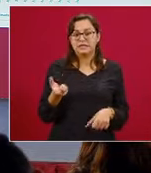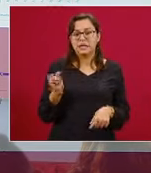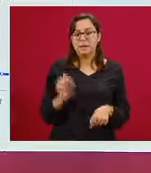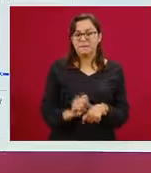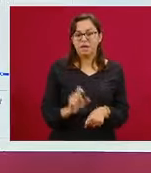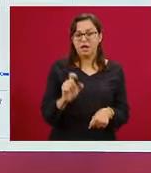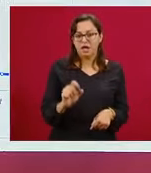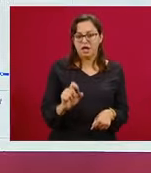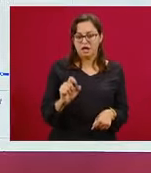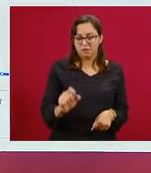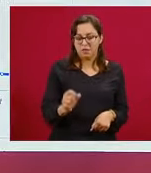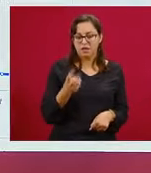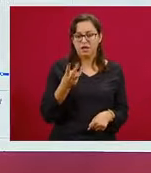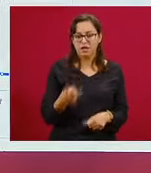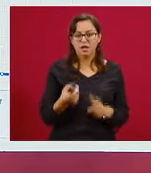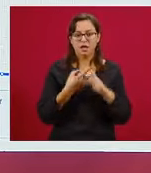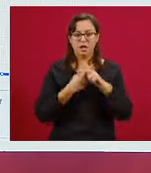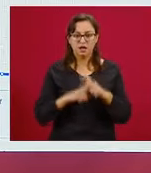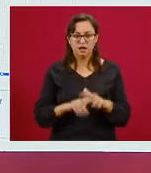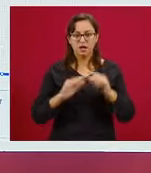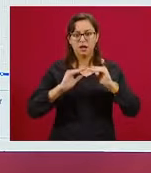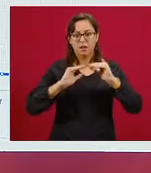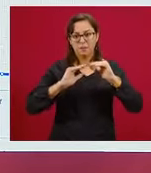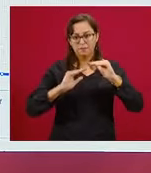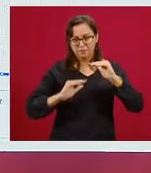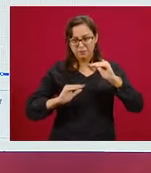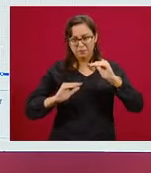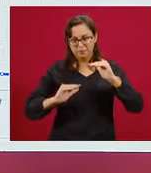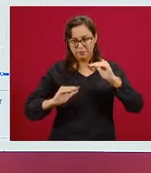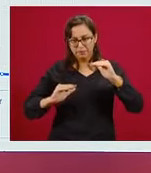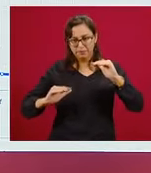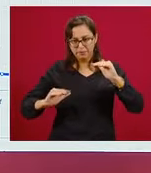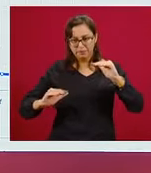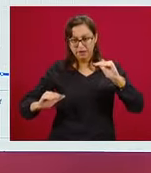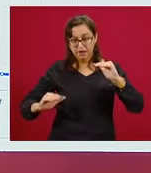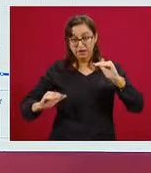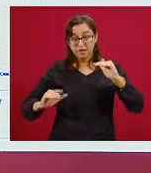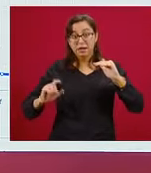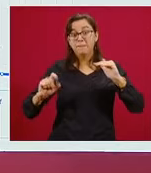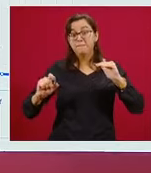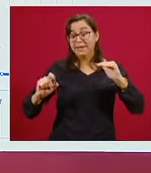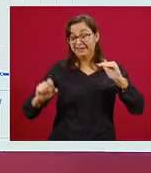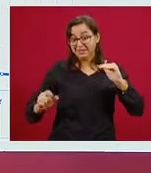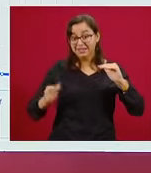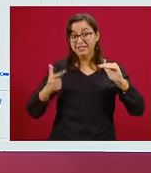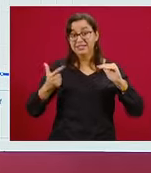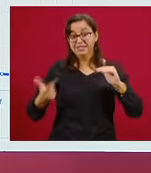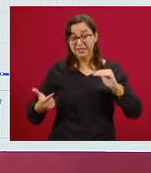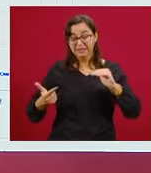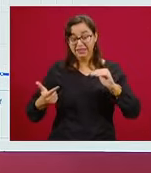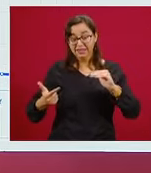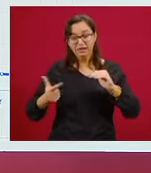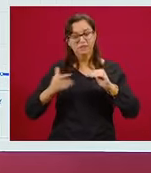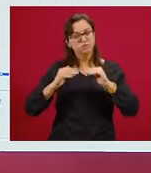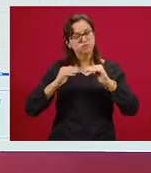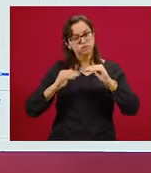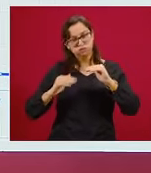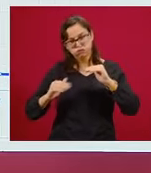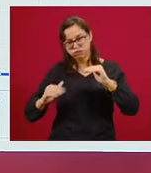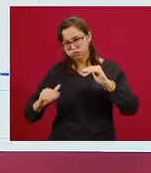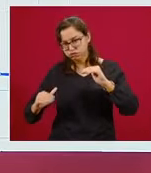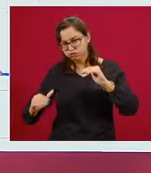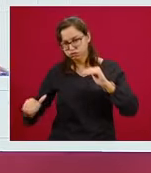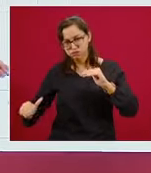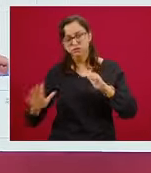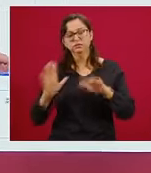tenemos un descenso, la semana 27 es la segunda semana de julio y ahí tenemos ya un descenso más claro.